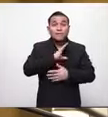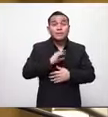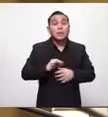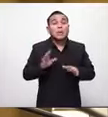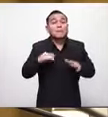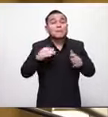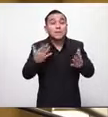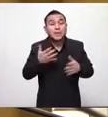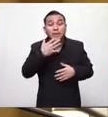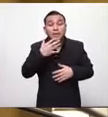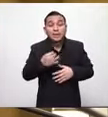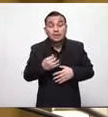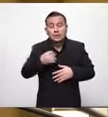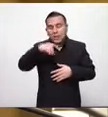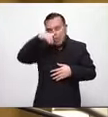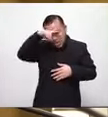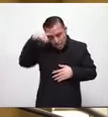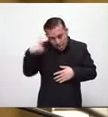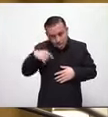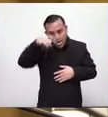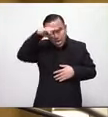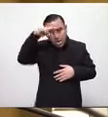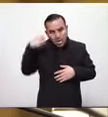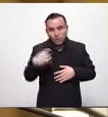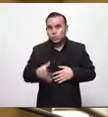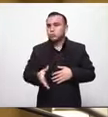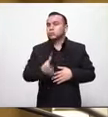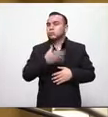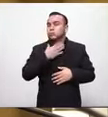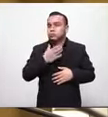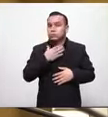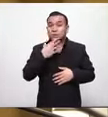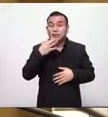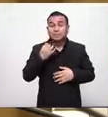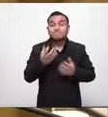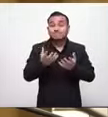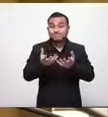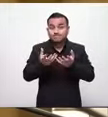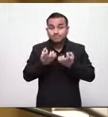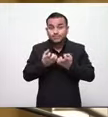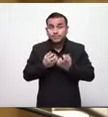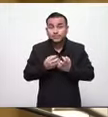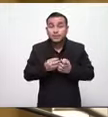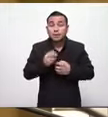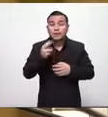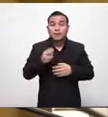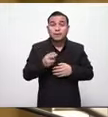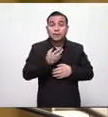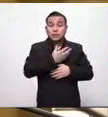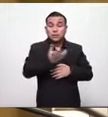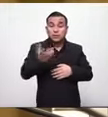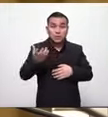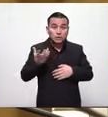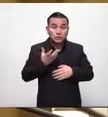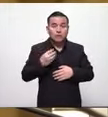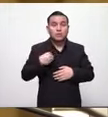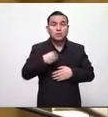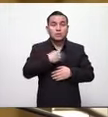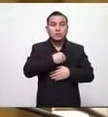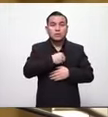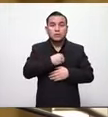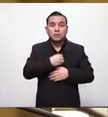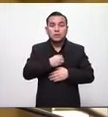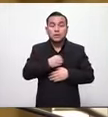porque sé que están haciendo un esfuerzo titánico y yo quisiera como homenaje a todos los médicos